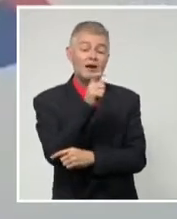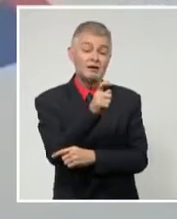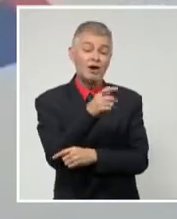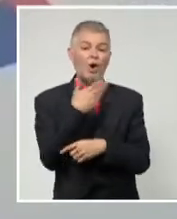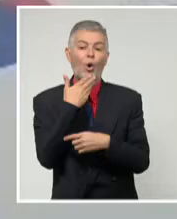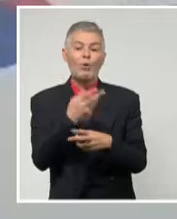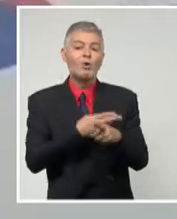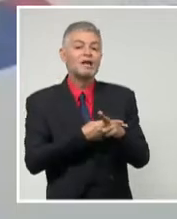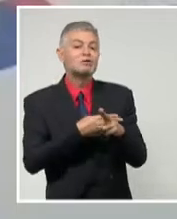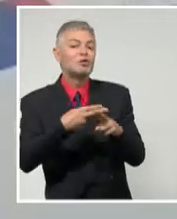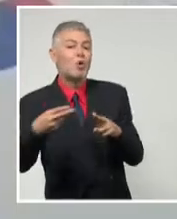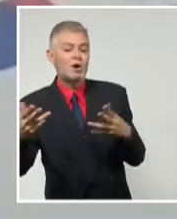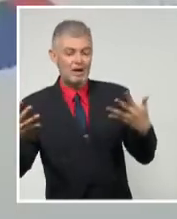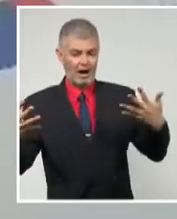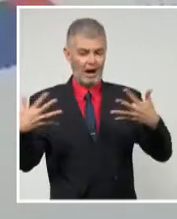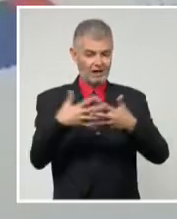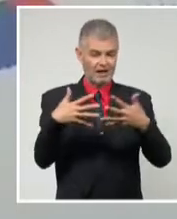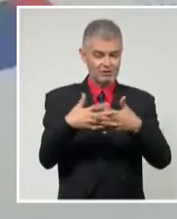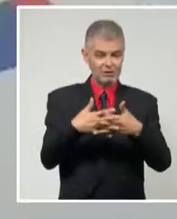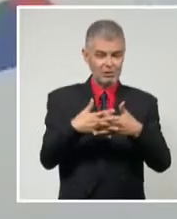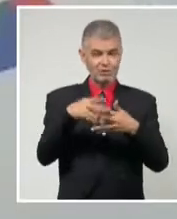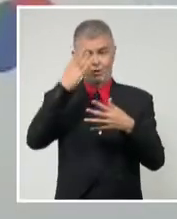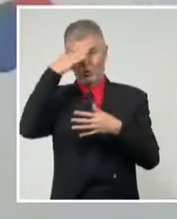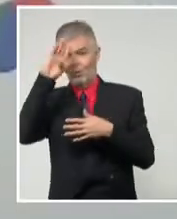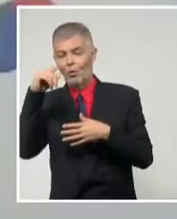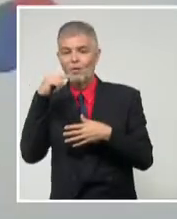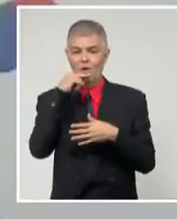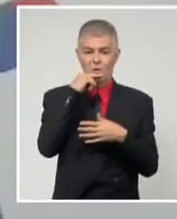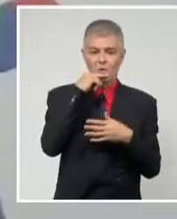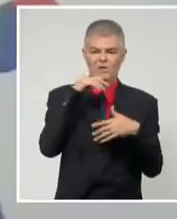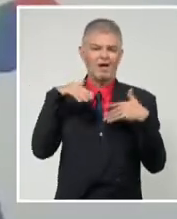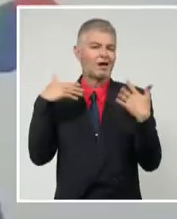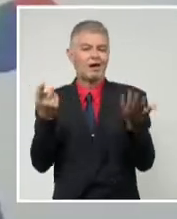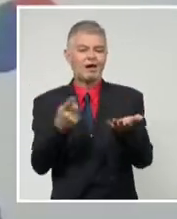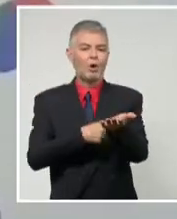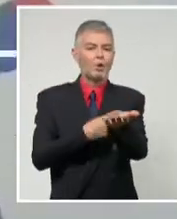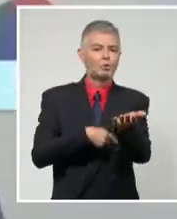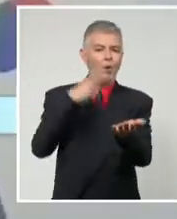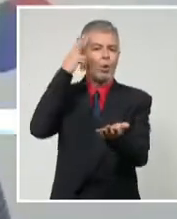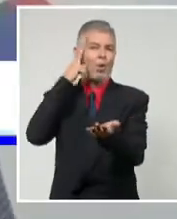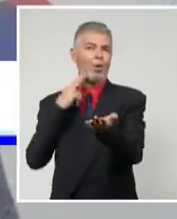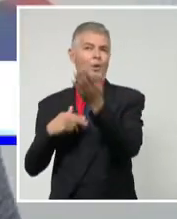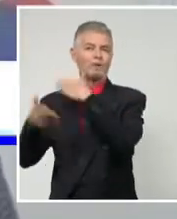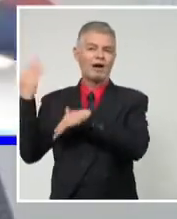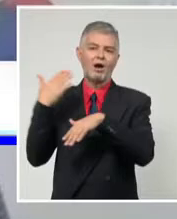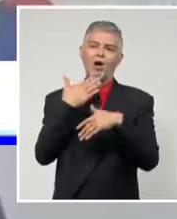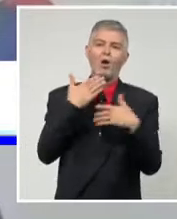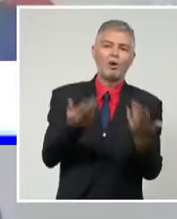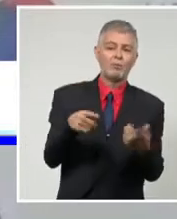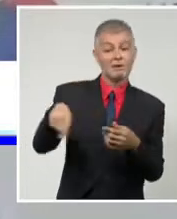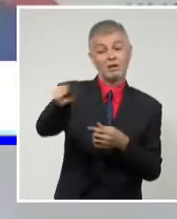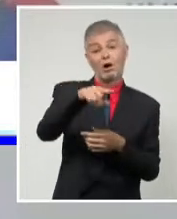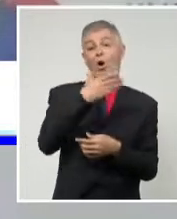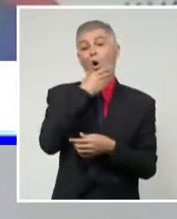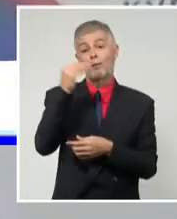nuestra relación, qué tradiciones tenemos para que lo aprendan.